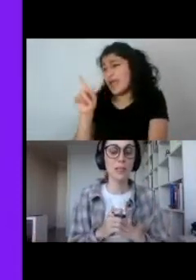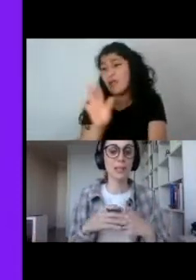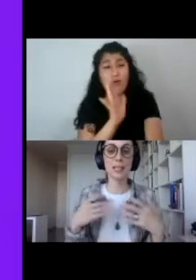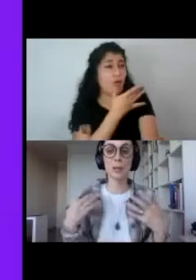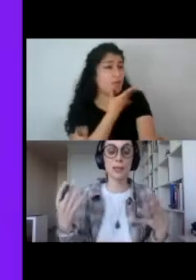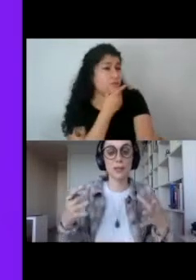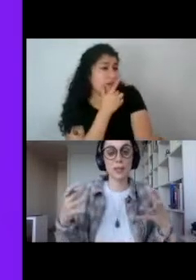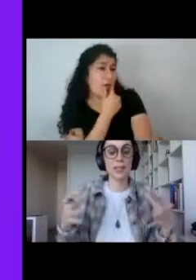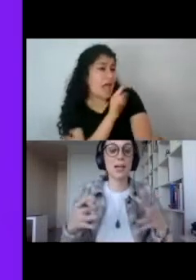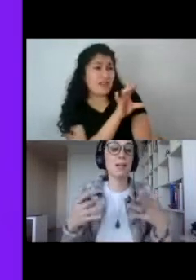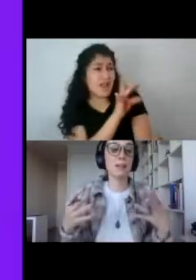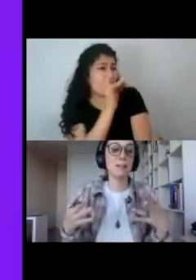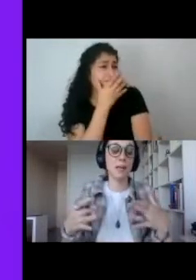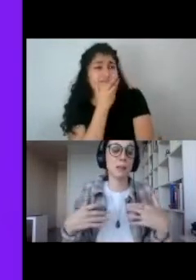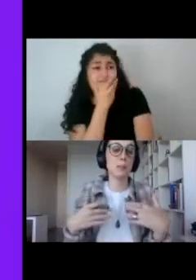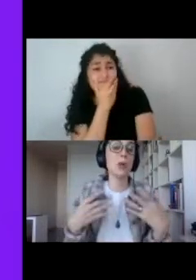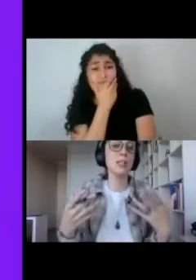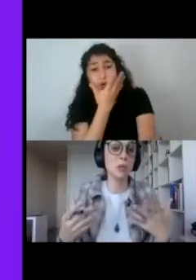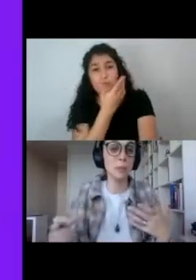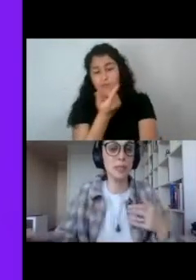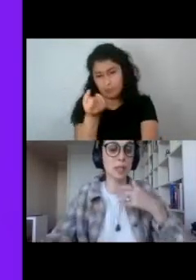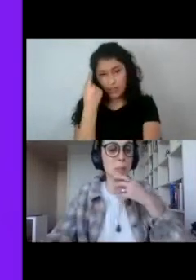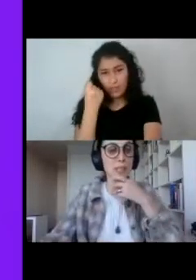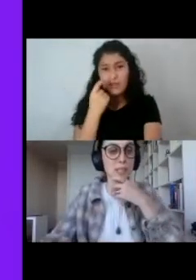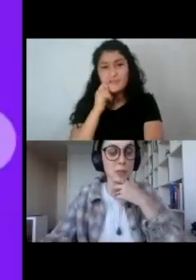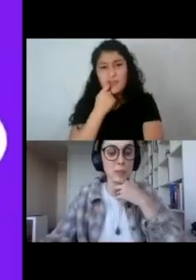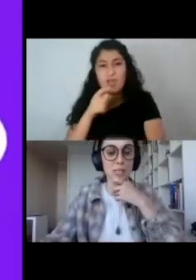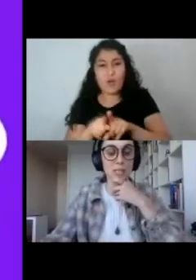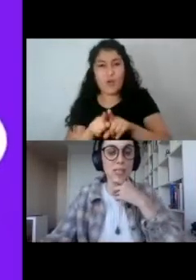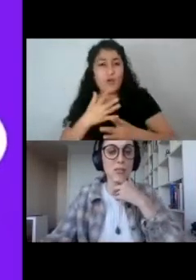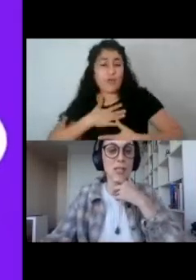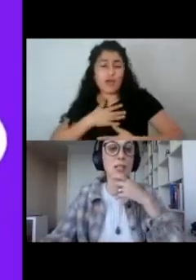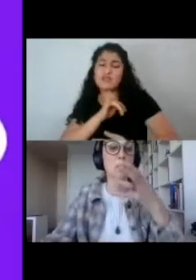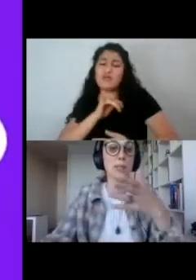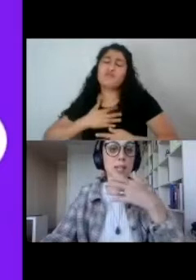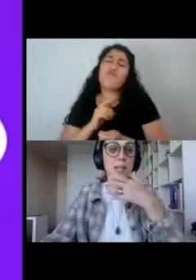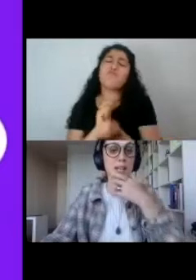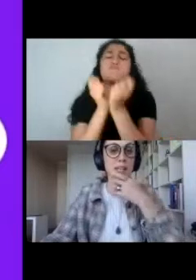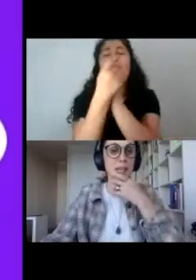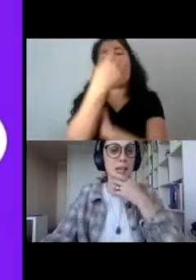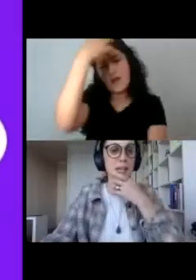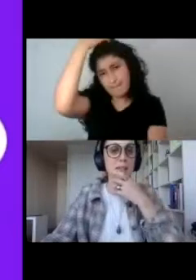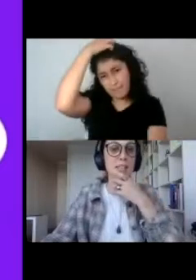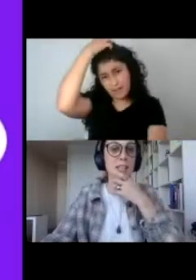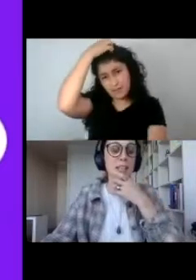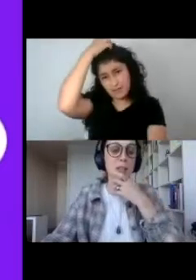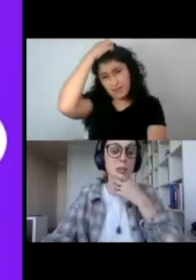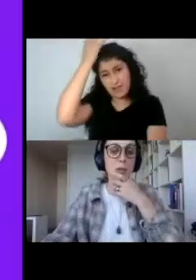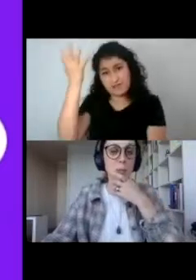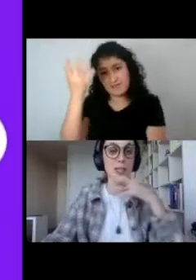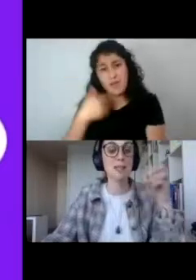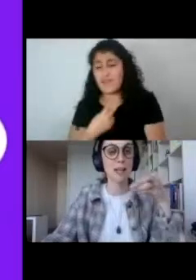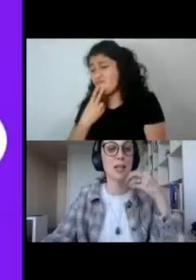la que está a puertas de convertirse en una princesa, o salir, como dice acá, de esta vida que le ha